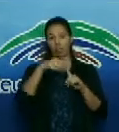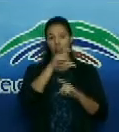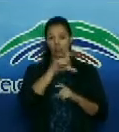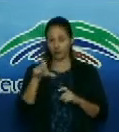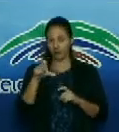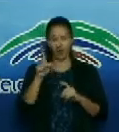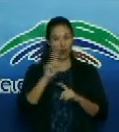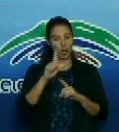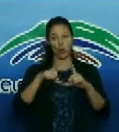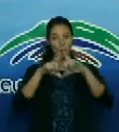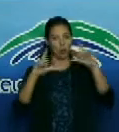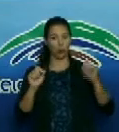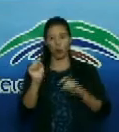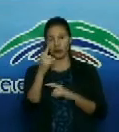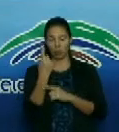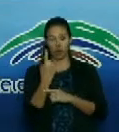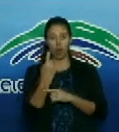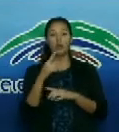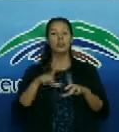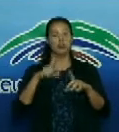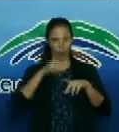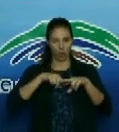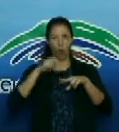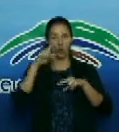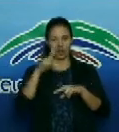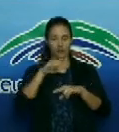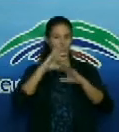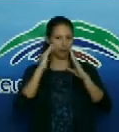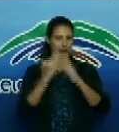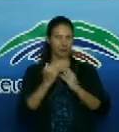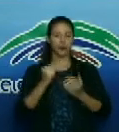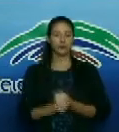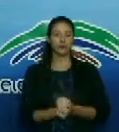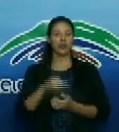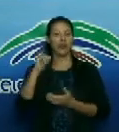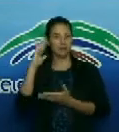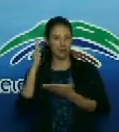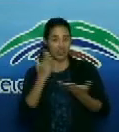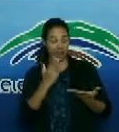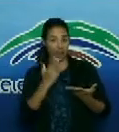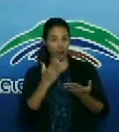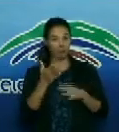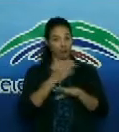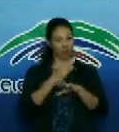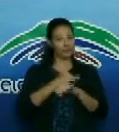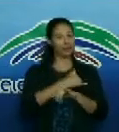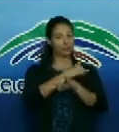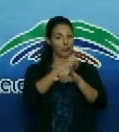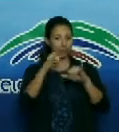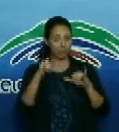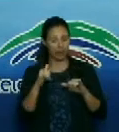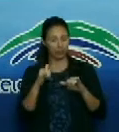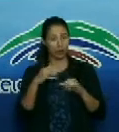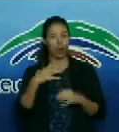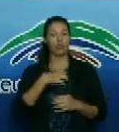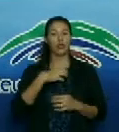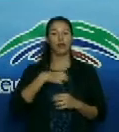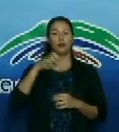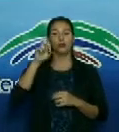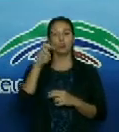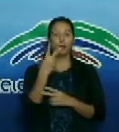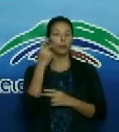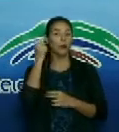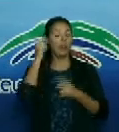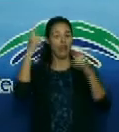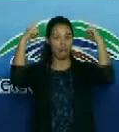país, sino también de la provincia de Holguín. Como invitados especiales, estoy adelantando que tendremos dos enfermeras